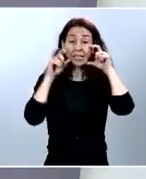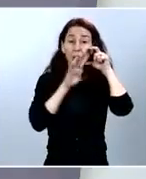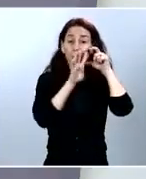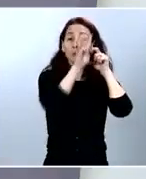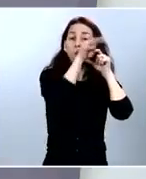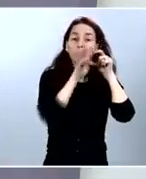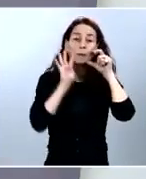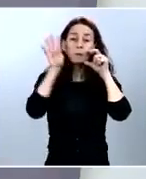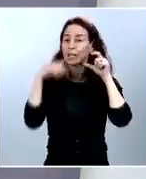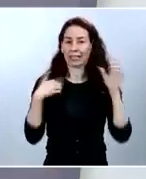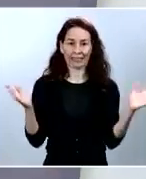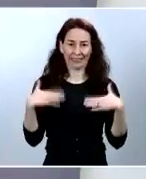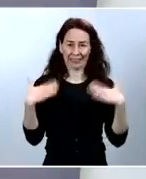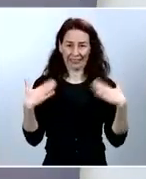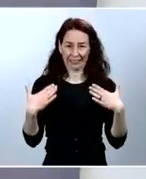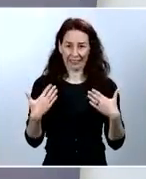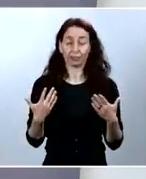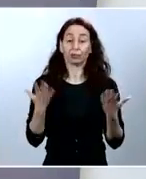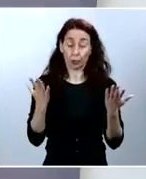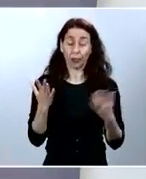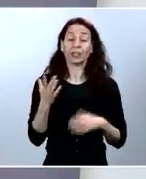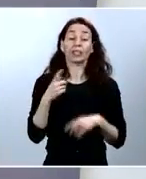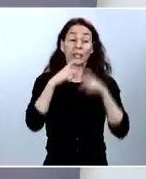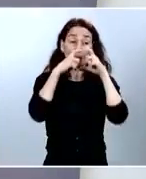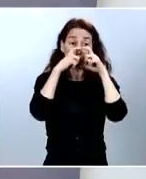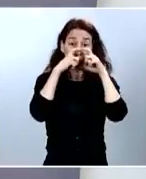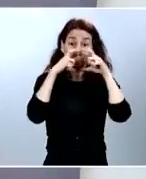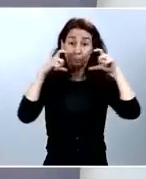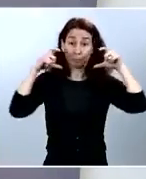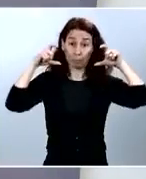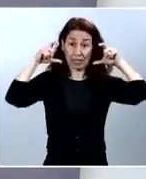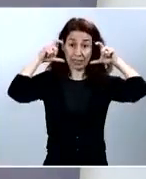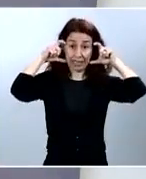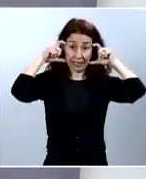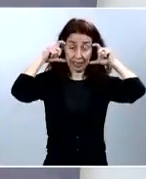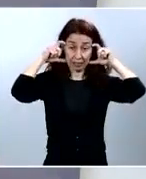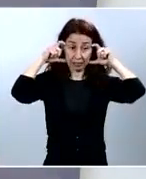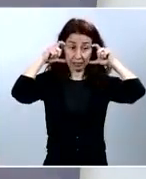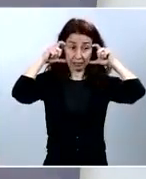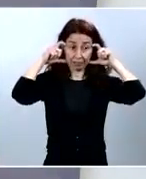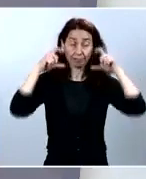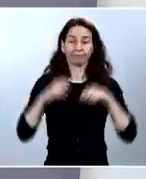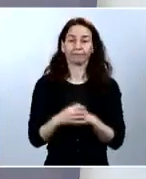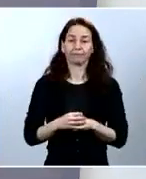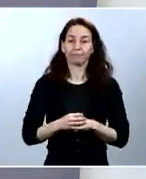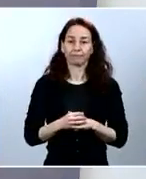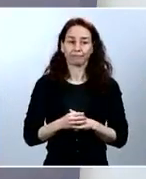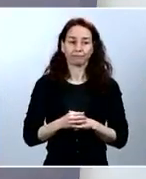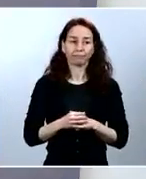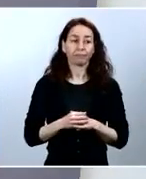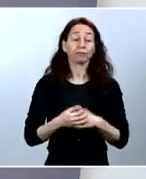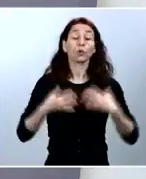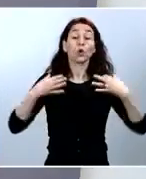Entonces estas mascarillas tienen dos lados, y esto también es importante decirlo, ¿verdad? Normalmente donde